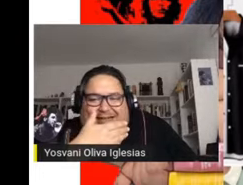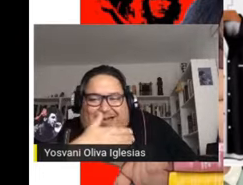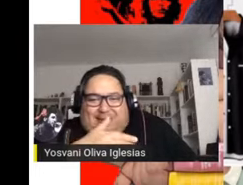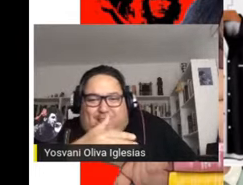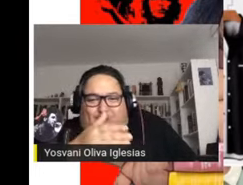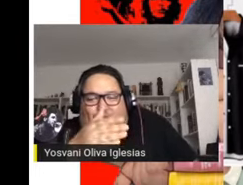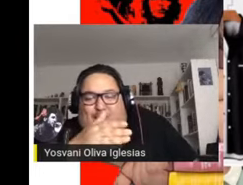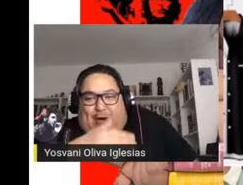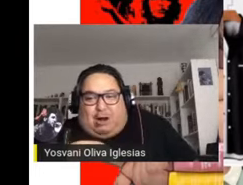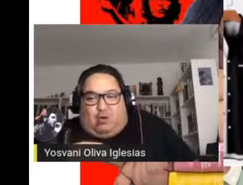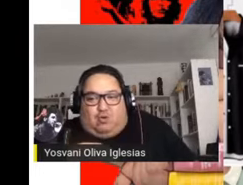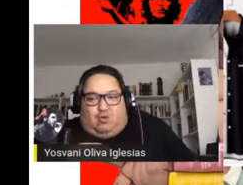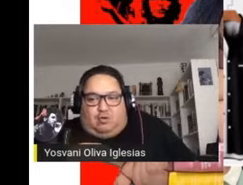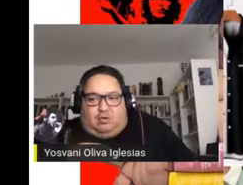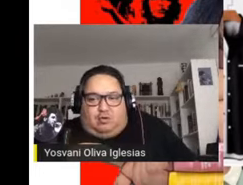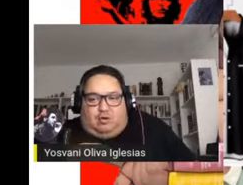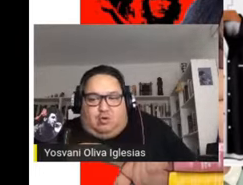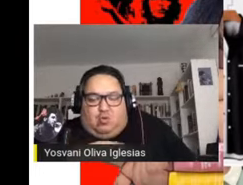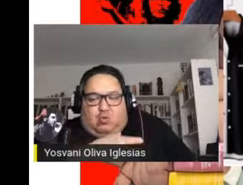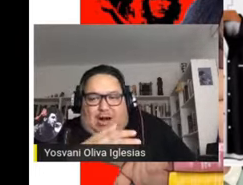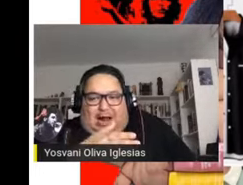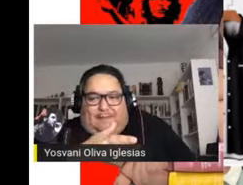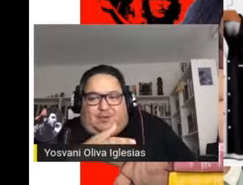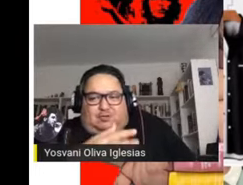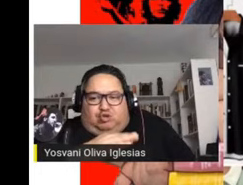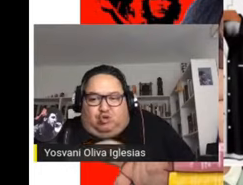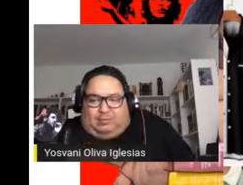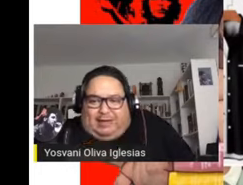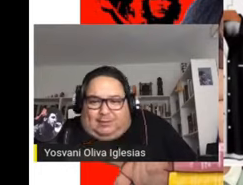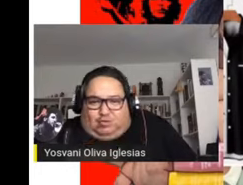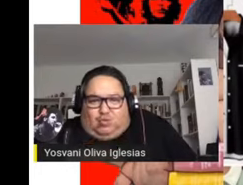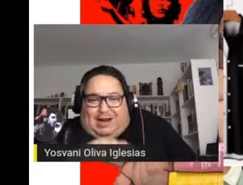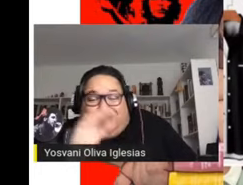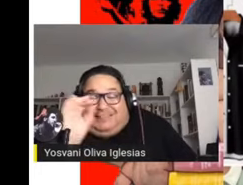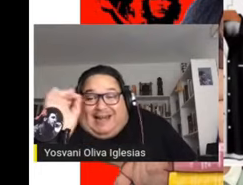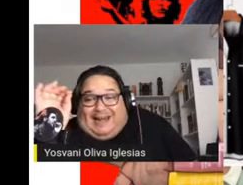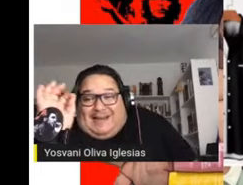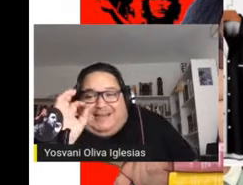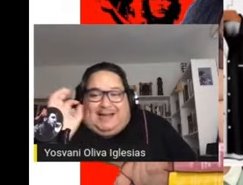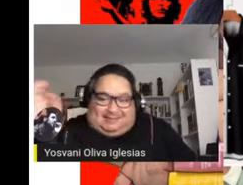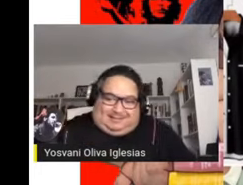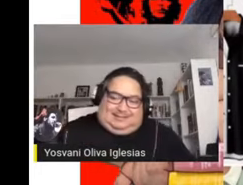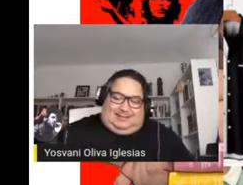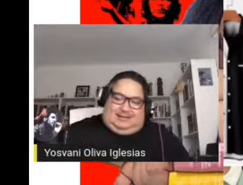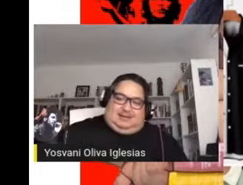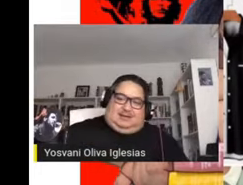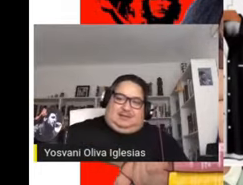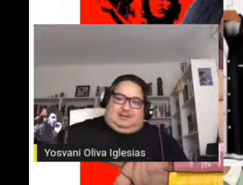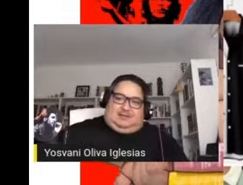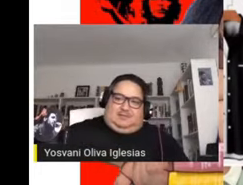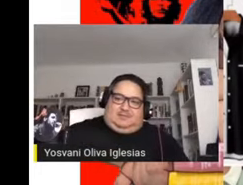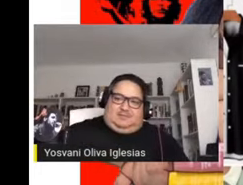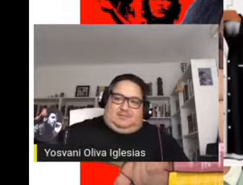Por debajo, una sublectura entre líneas,